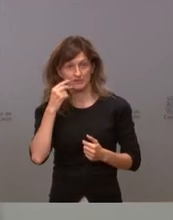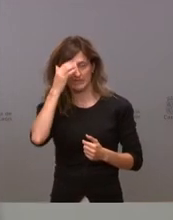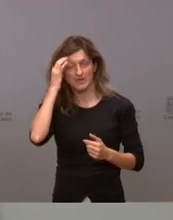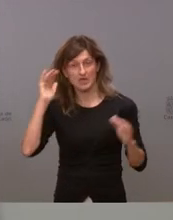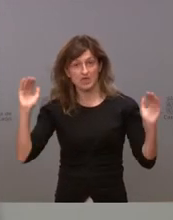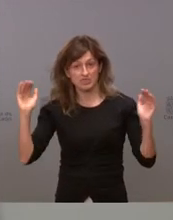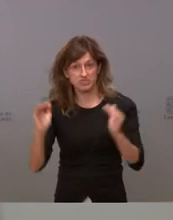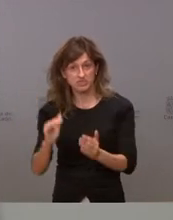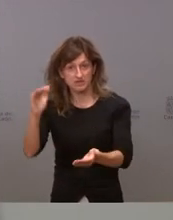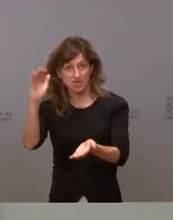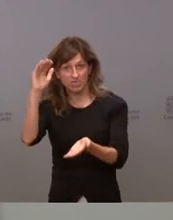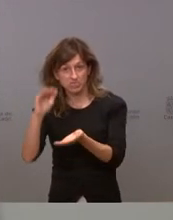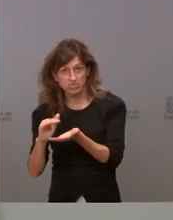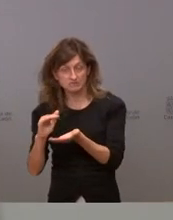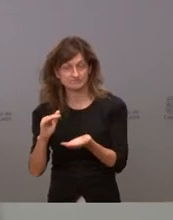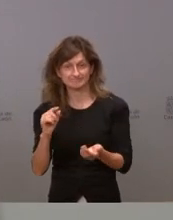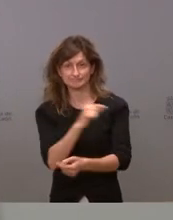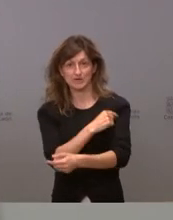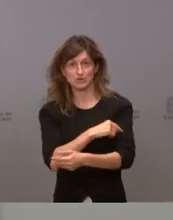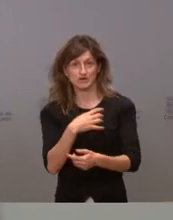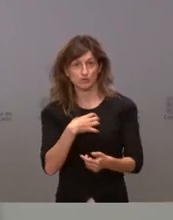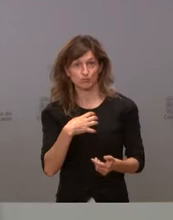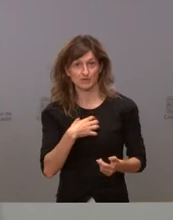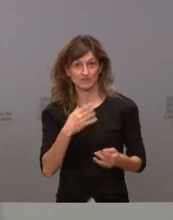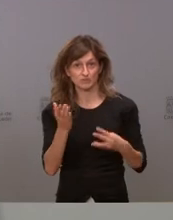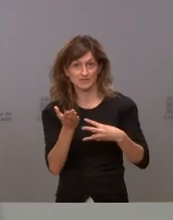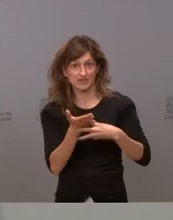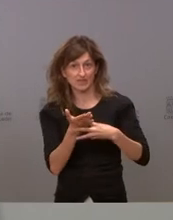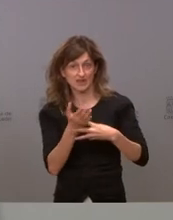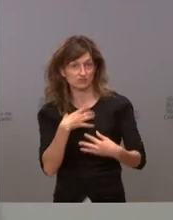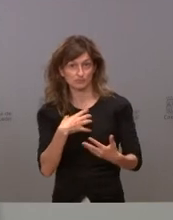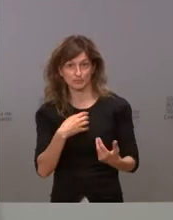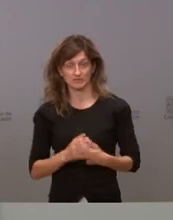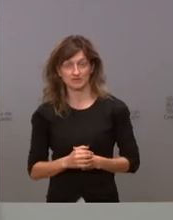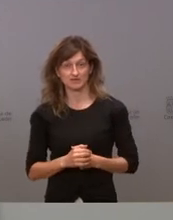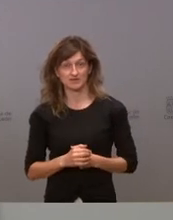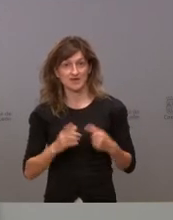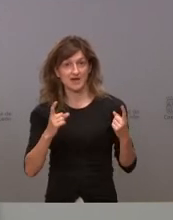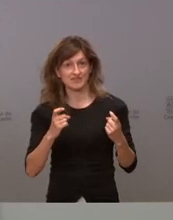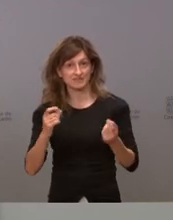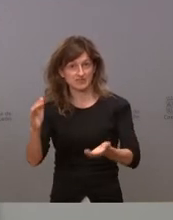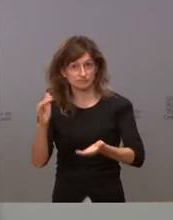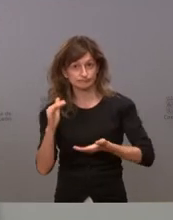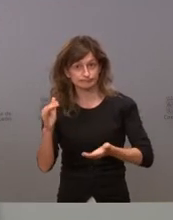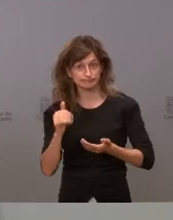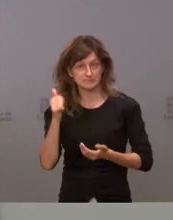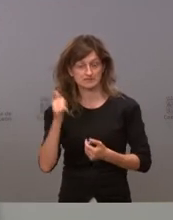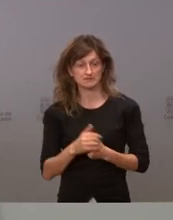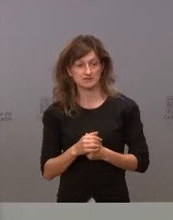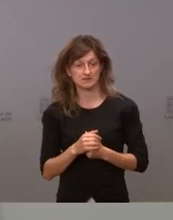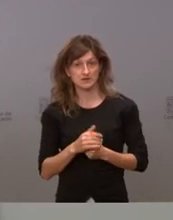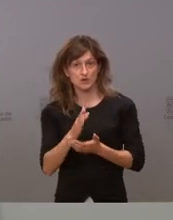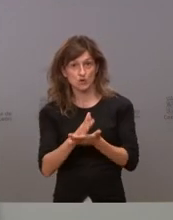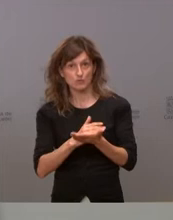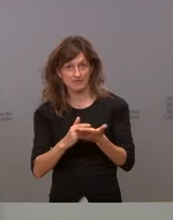no vacunamos no podemos vacunar con la tercera parte necesitamos las dosis esta comunidad ha demostrado capacidad